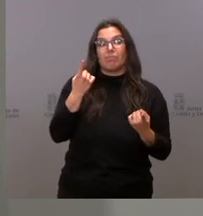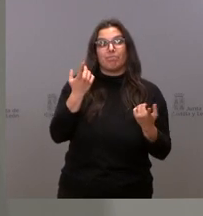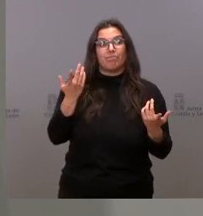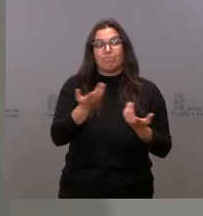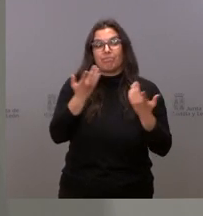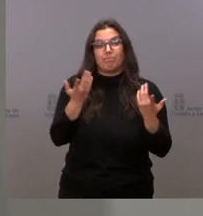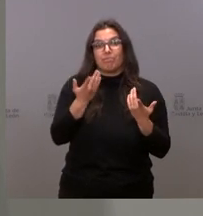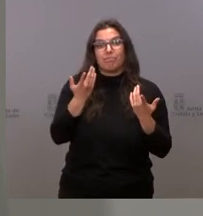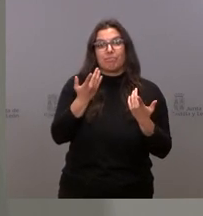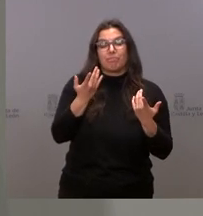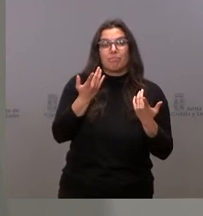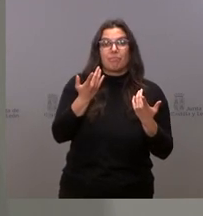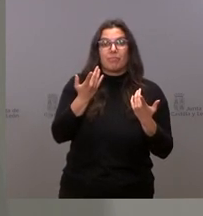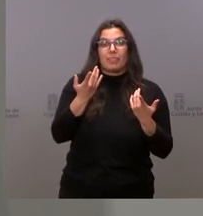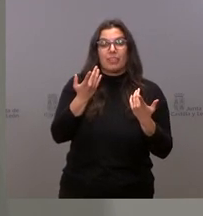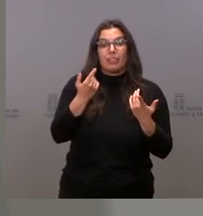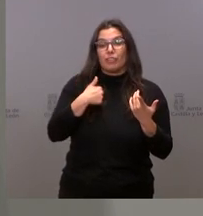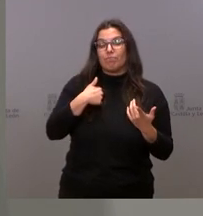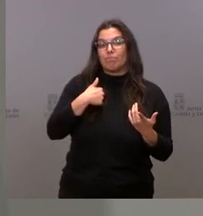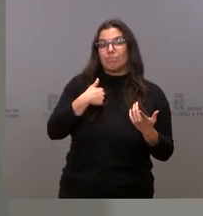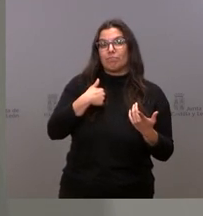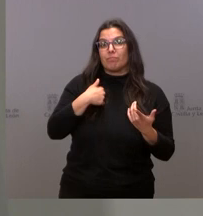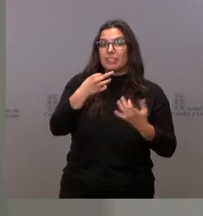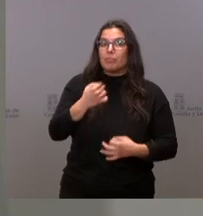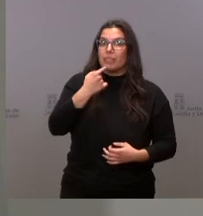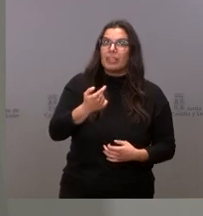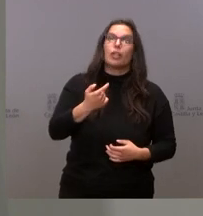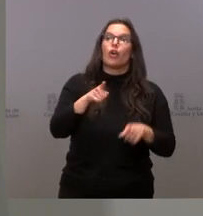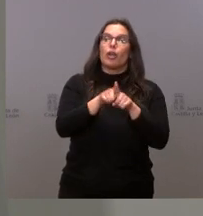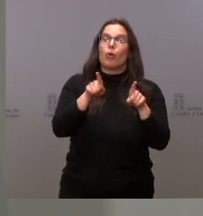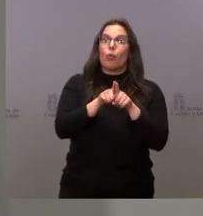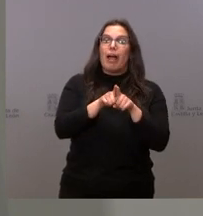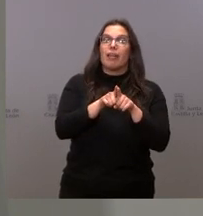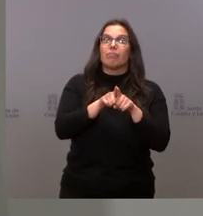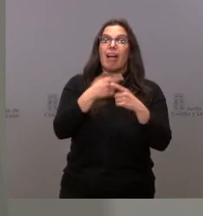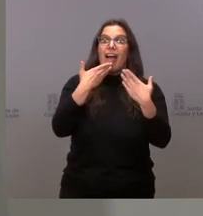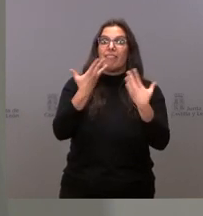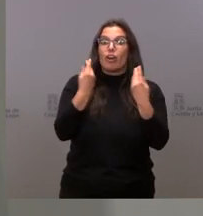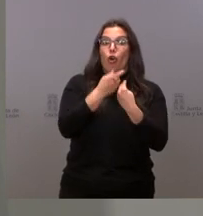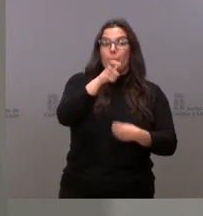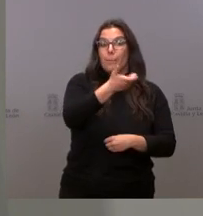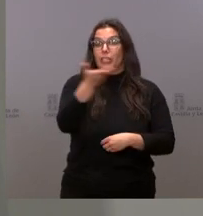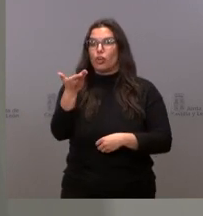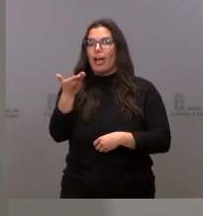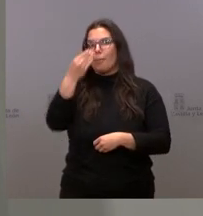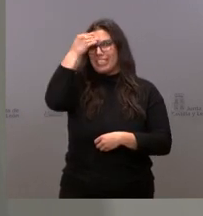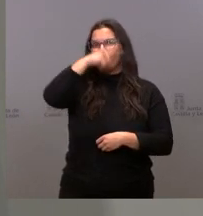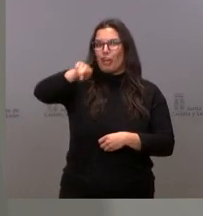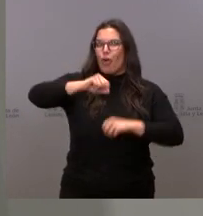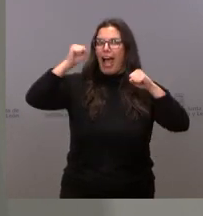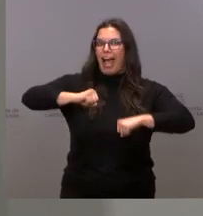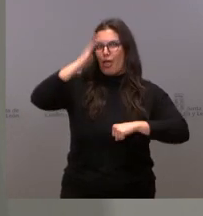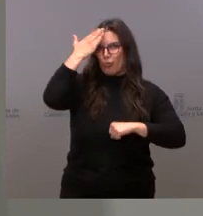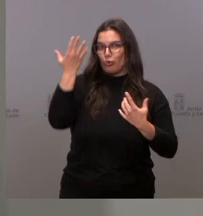Y sobre todo porque yo siempre digo que es bueno tratar a los ciudadanos como si fueran mayores de edad. Y yo creo que lo que hay que hacer es negociar con